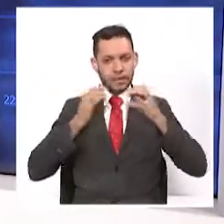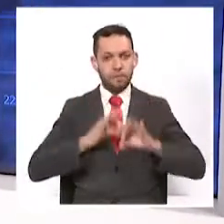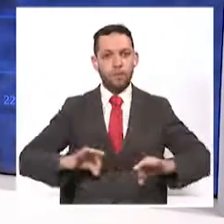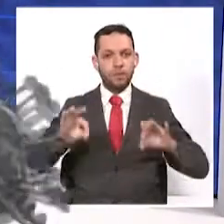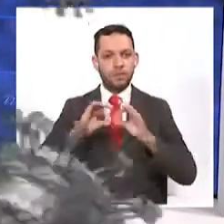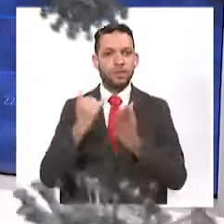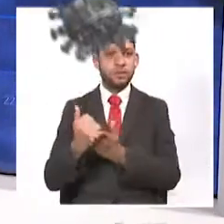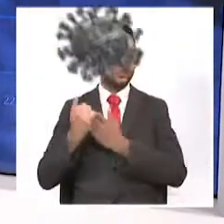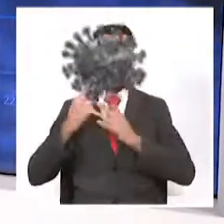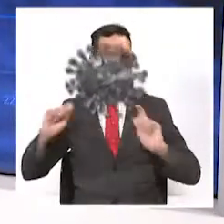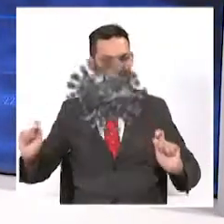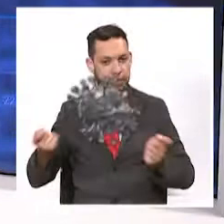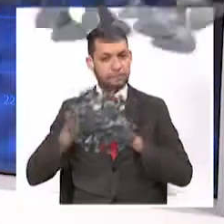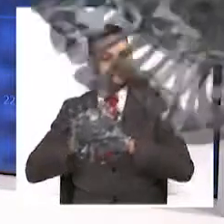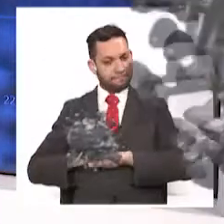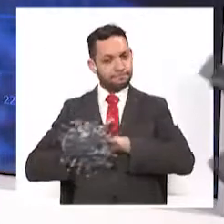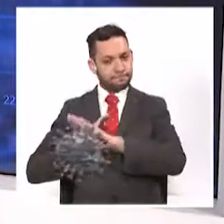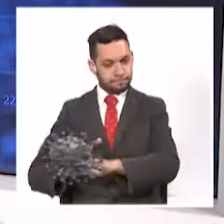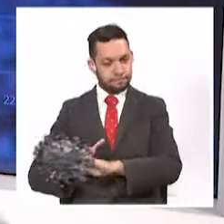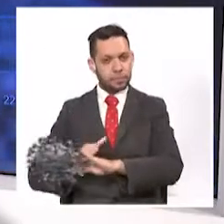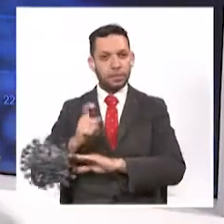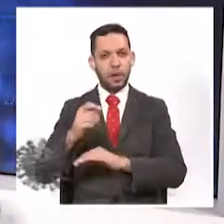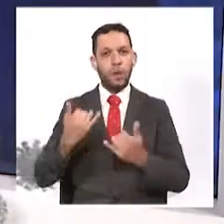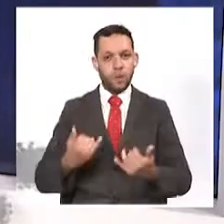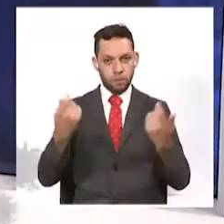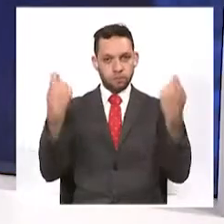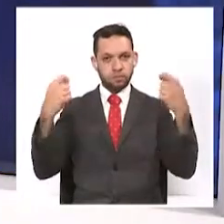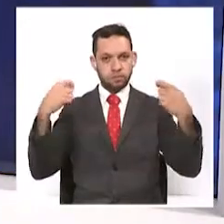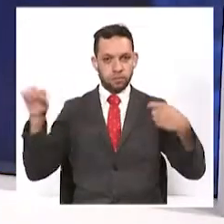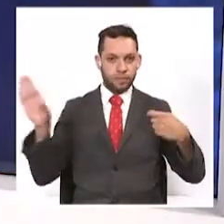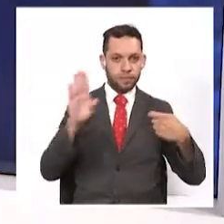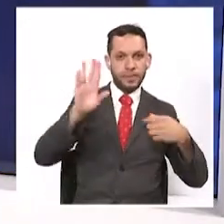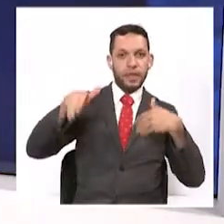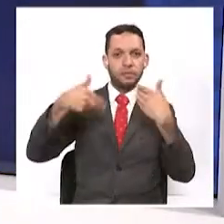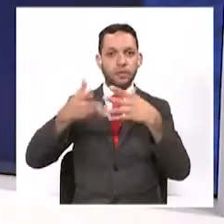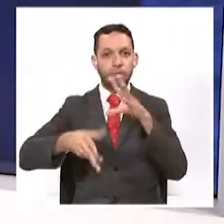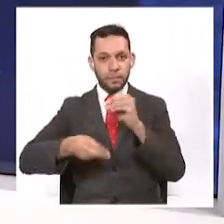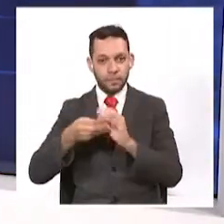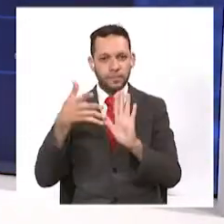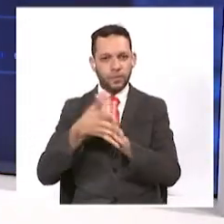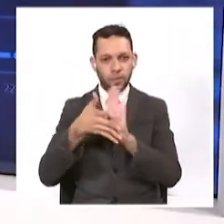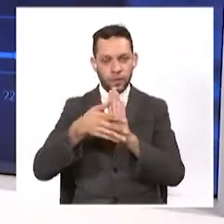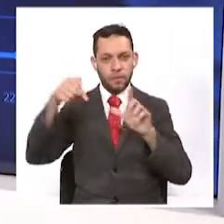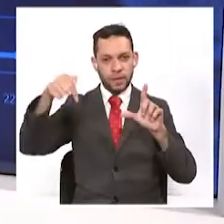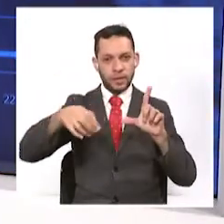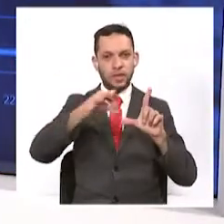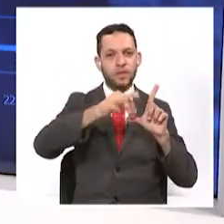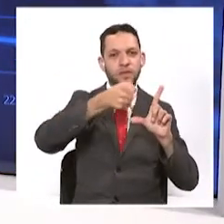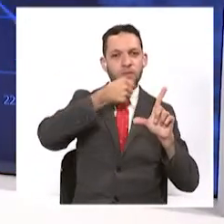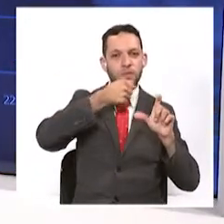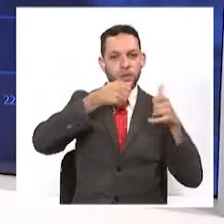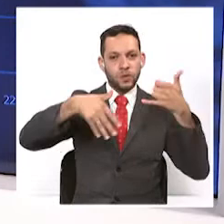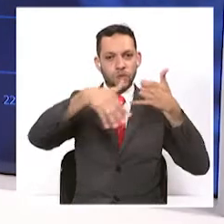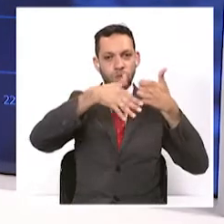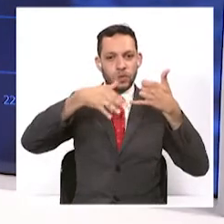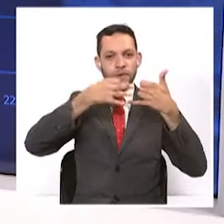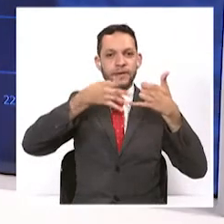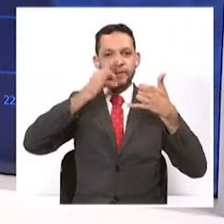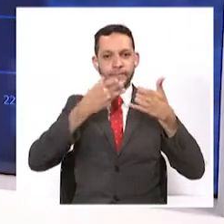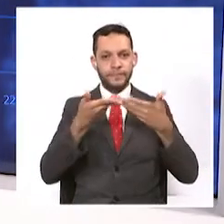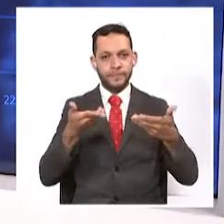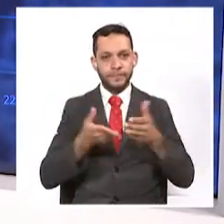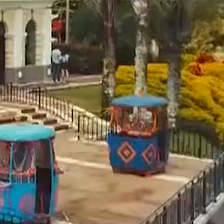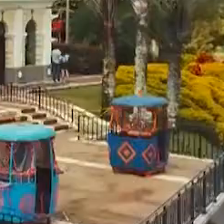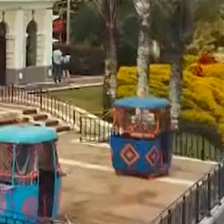vida y evitar muchos contagios más. Hacemos una pausa comercial y en minutos regresamos con más información de Caldas Quindío y Risaralda en Telecafé Noticias.